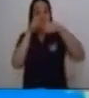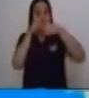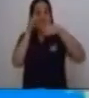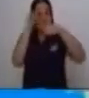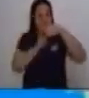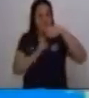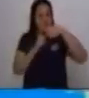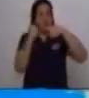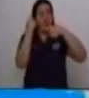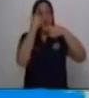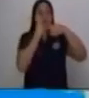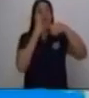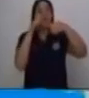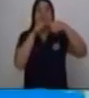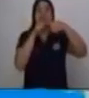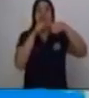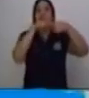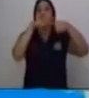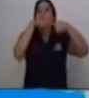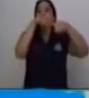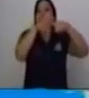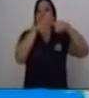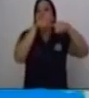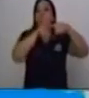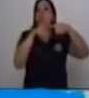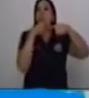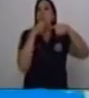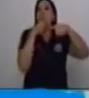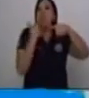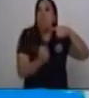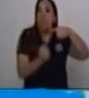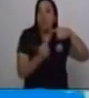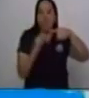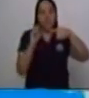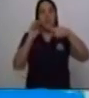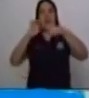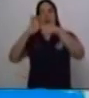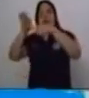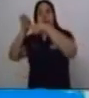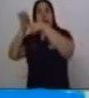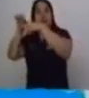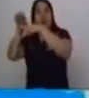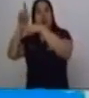el verbo es el núcleo del predicado. Por ejemplo, vamos a escribir una oración.